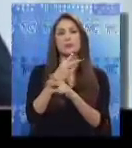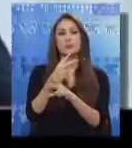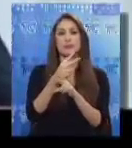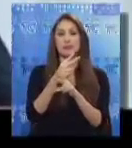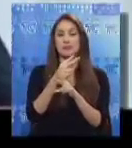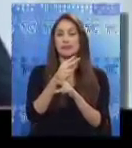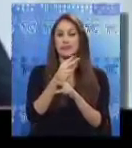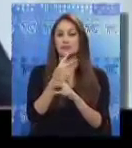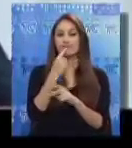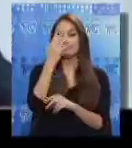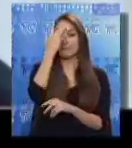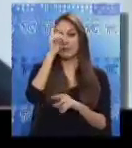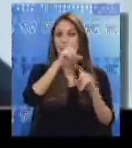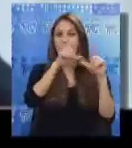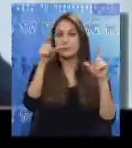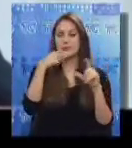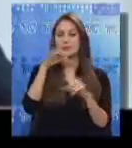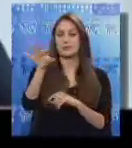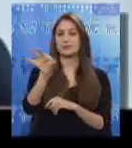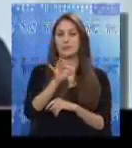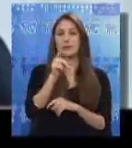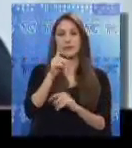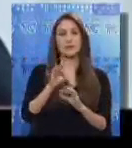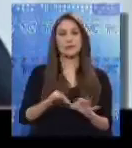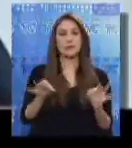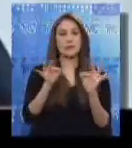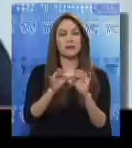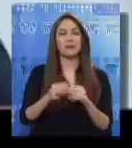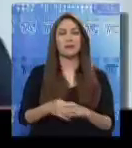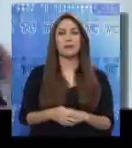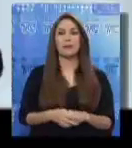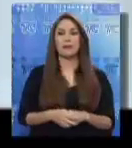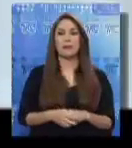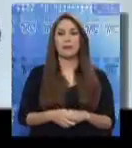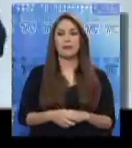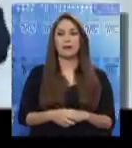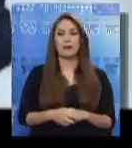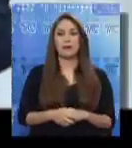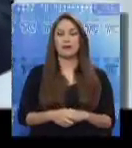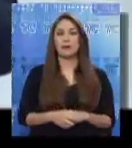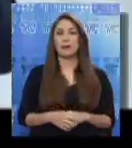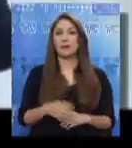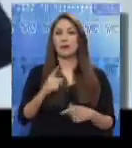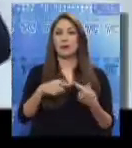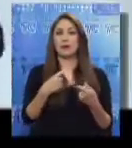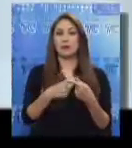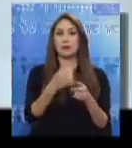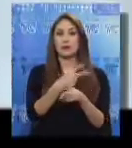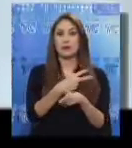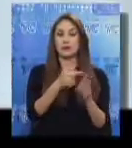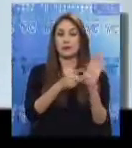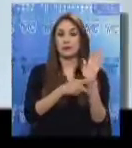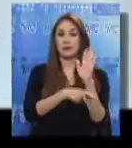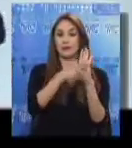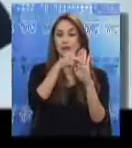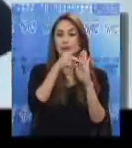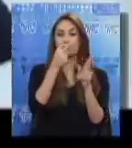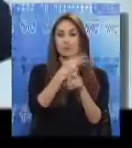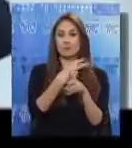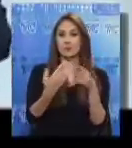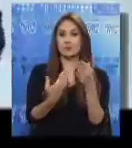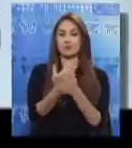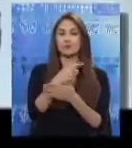compañía contratista. Y esto es muy importante. Esa nueva producción petrolera, si no, si